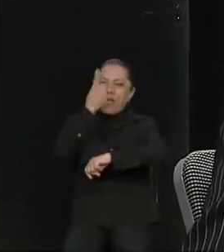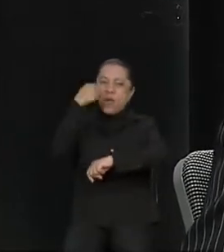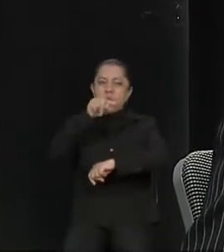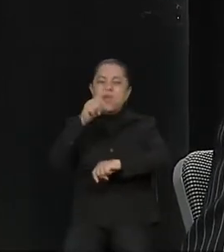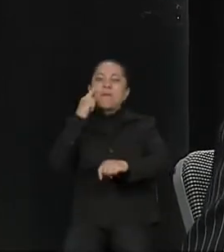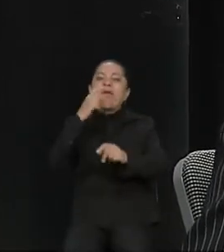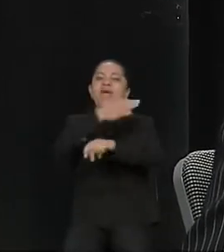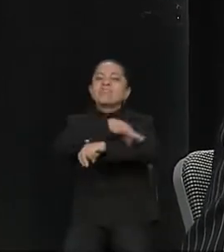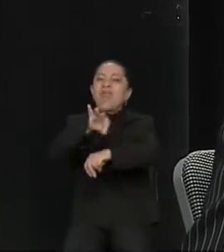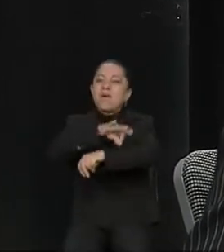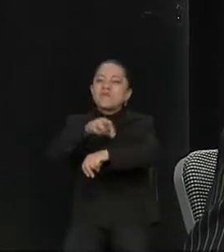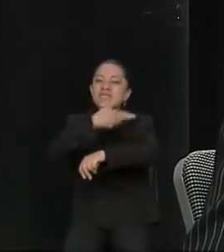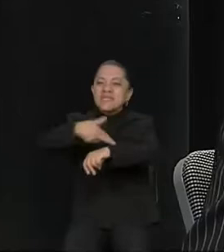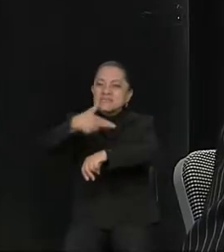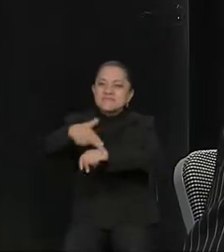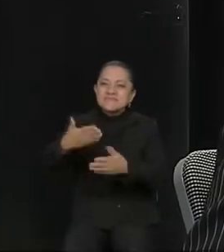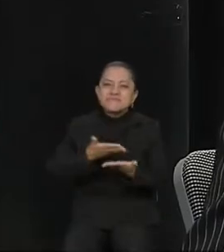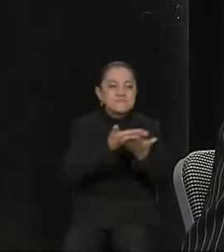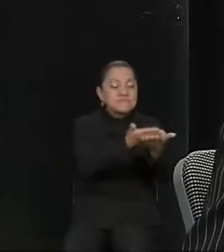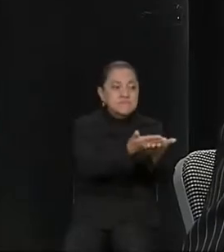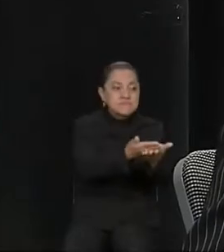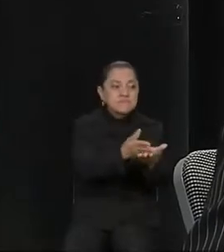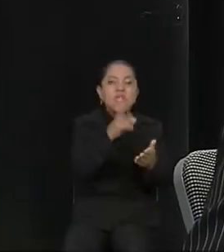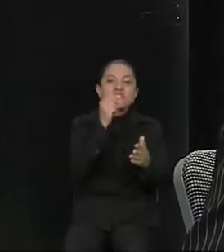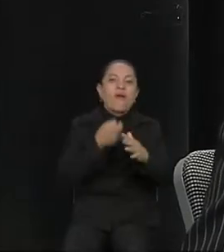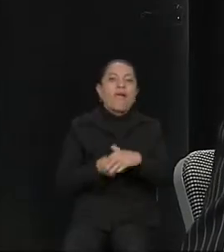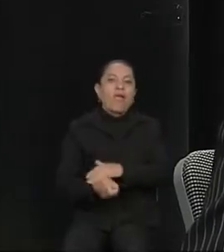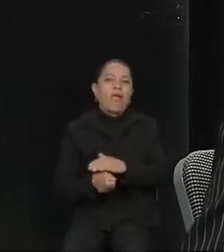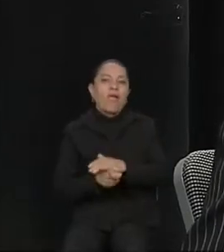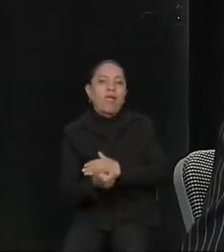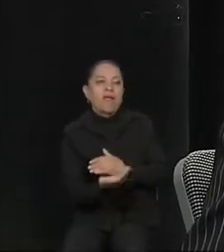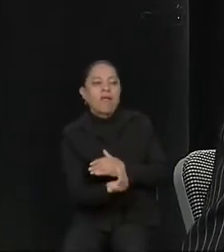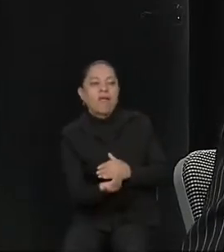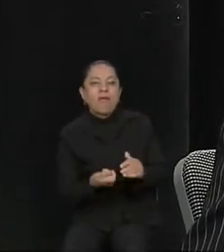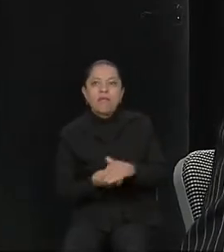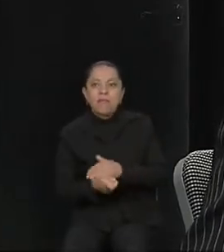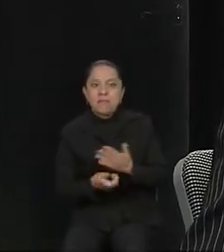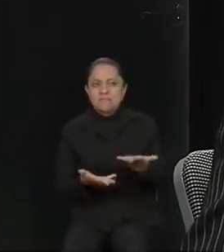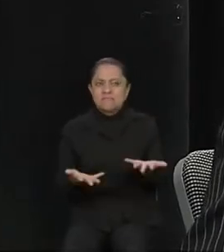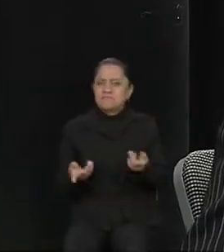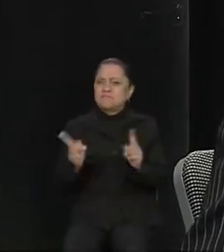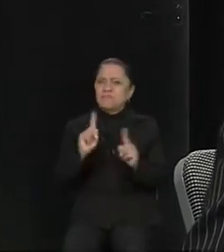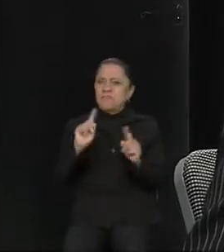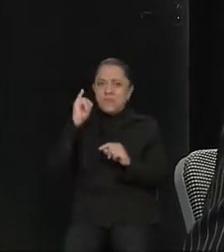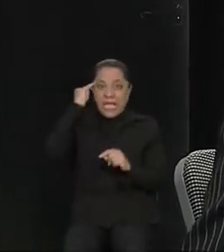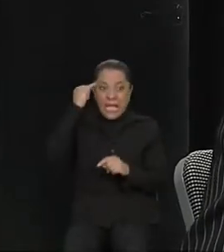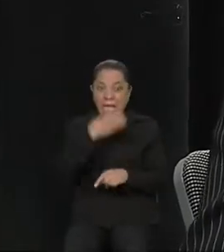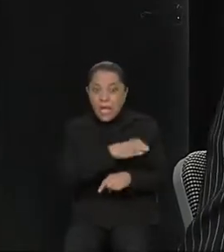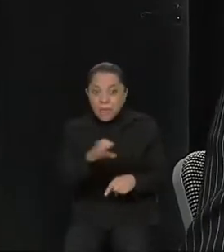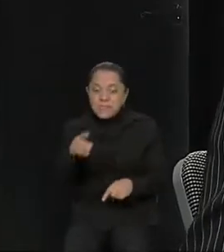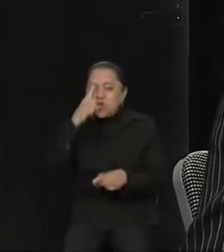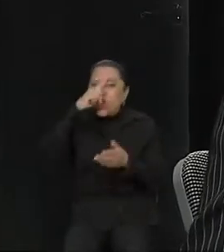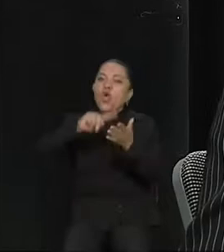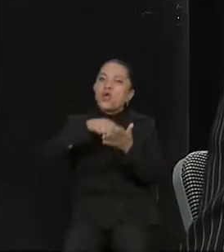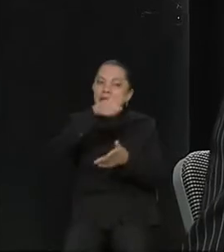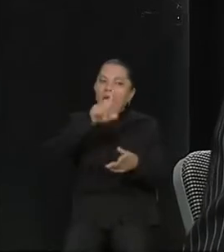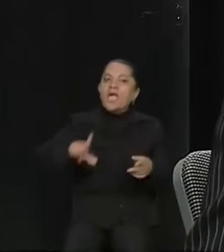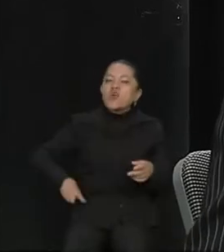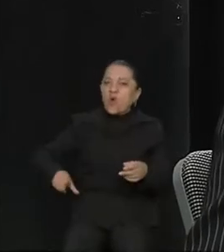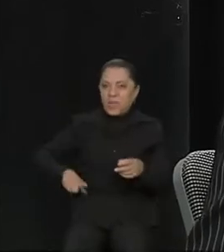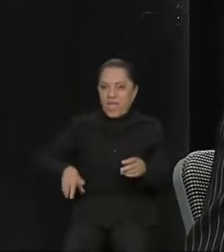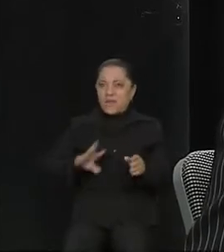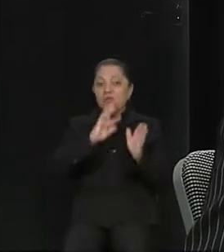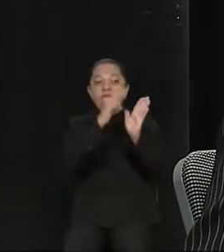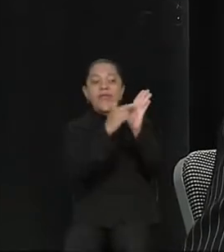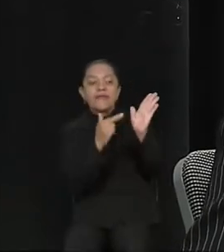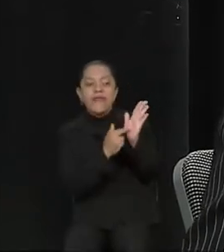hacer que los campesinos vuelvan a creer en el gobierno y que se les den reglas de operación que no se les estén